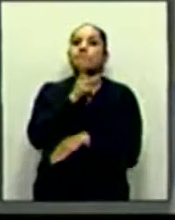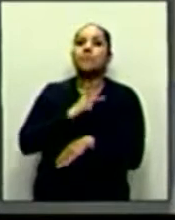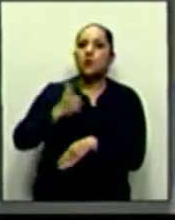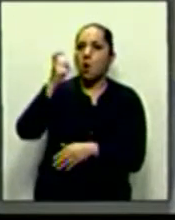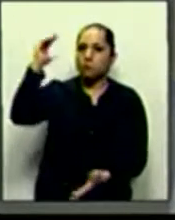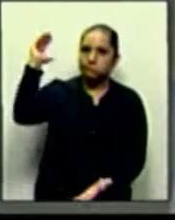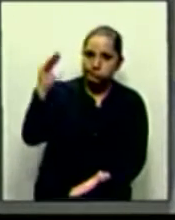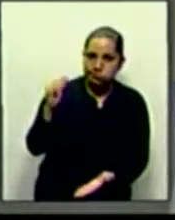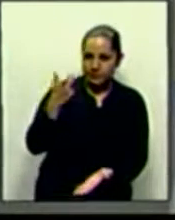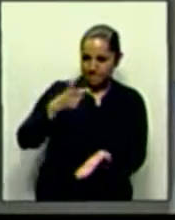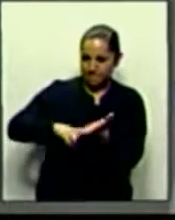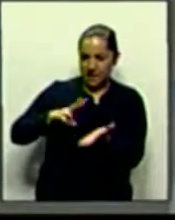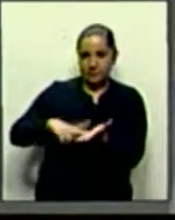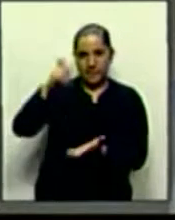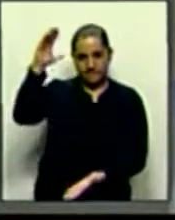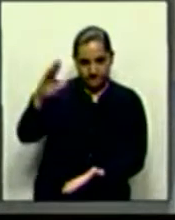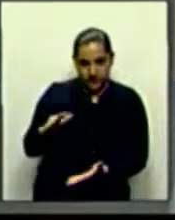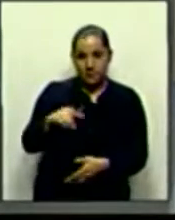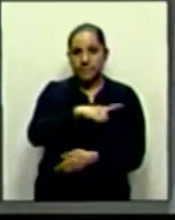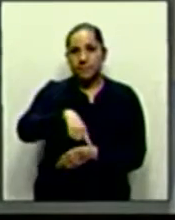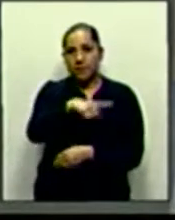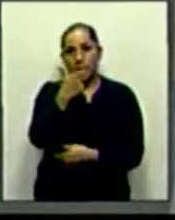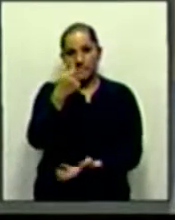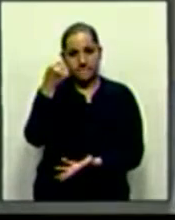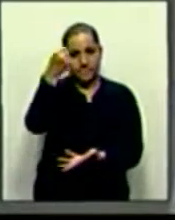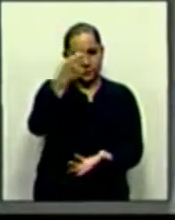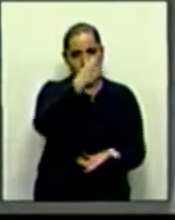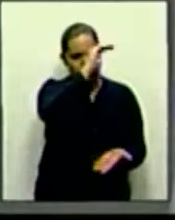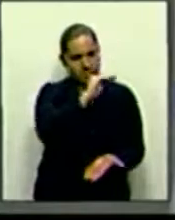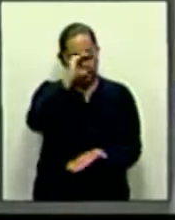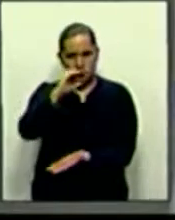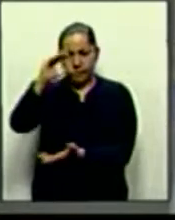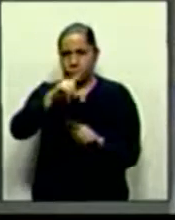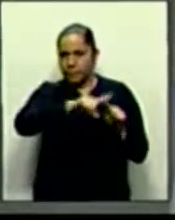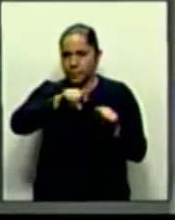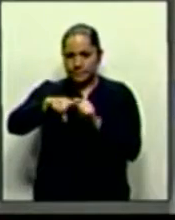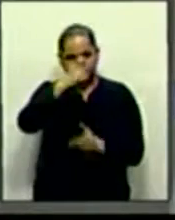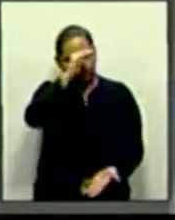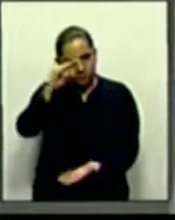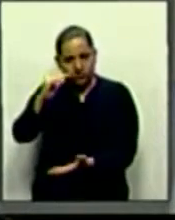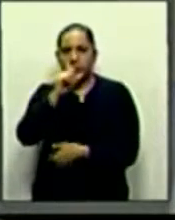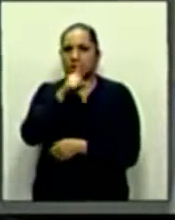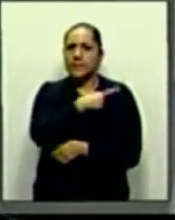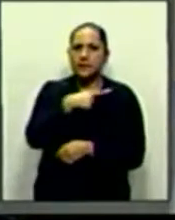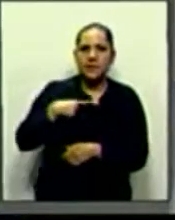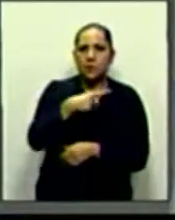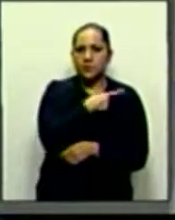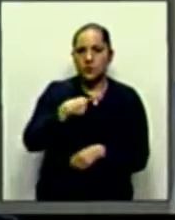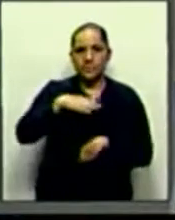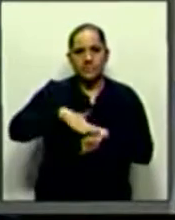los continuos recortes presupuestarios, la disminución del gasto social, el crecimiento del endeudamiento público,